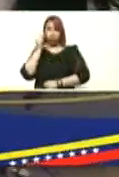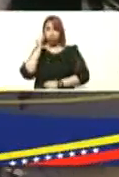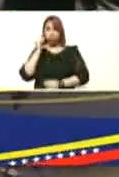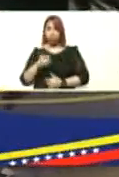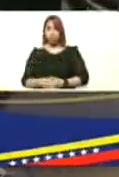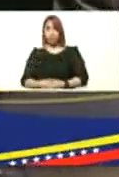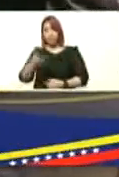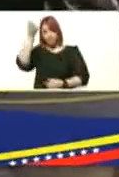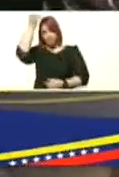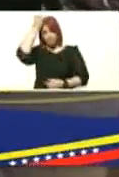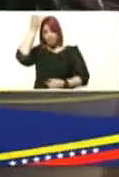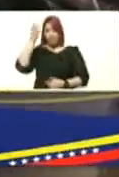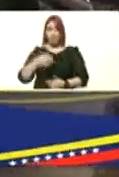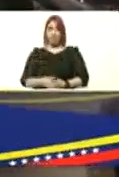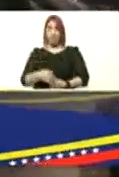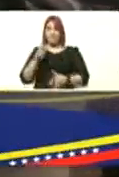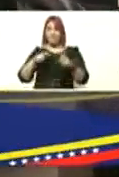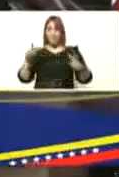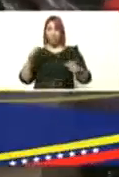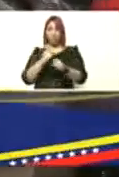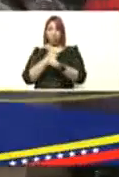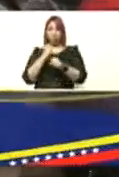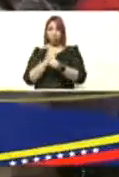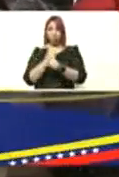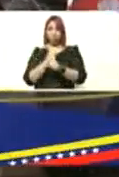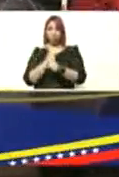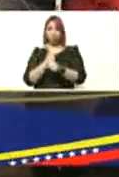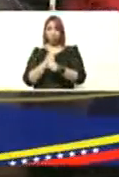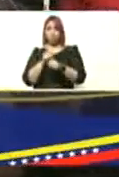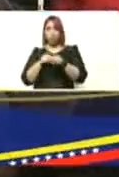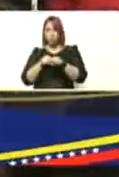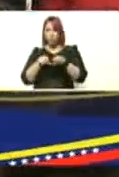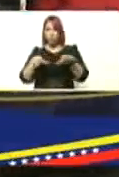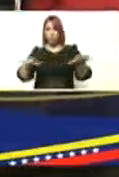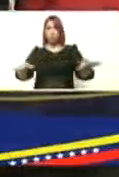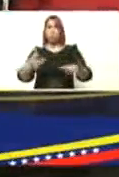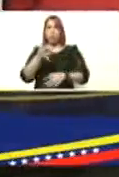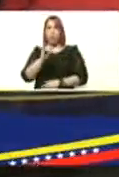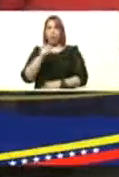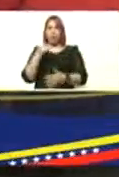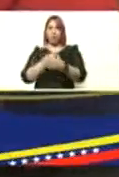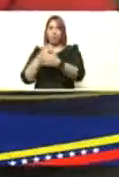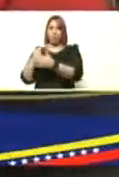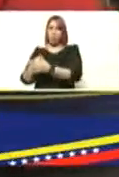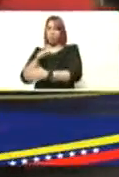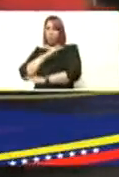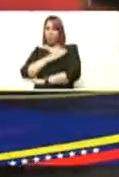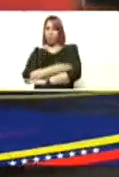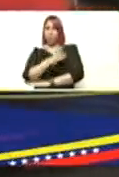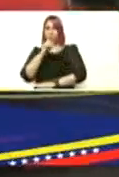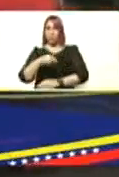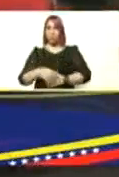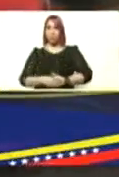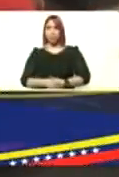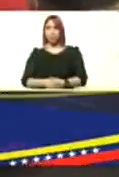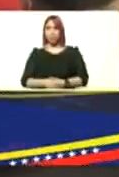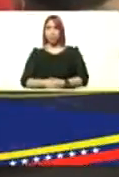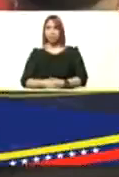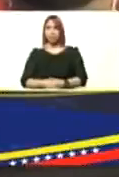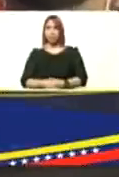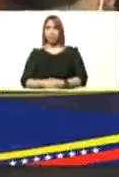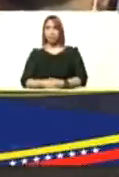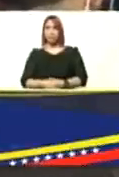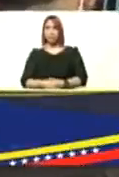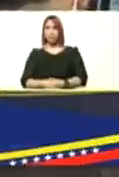enfermeras personal obrero que están desplegados pues en esta dura batalla y también en ese marco